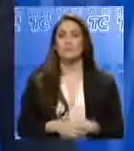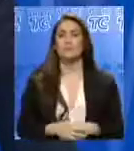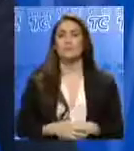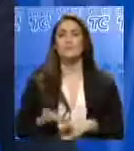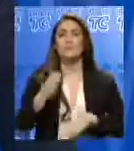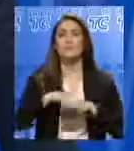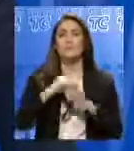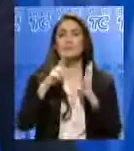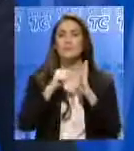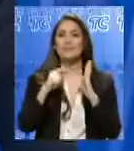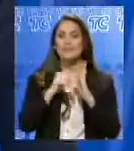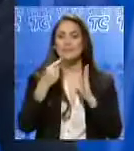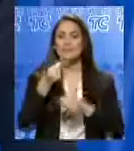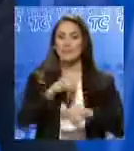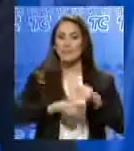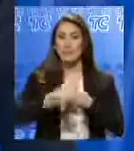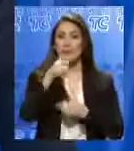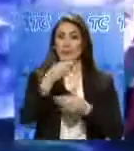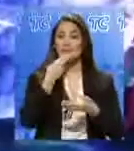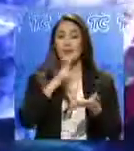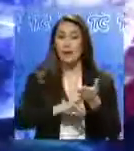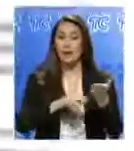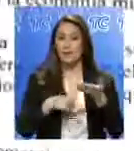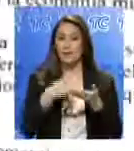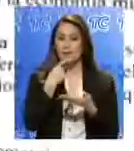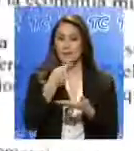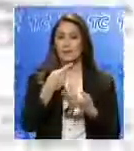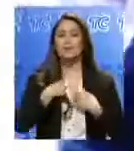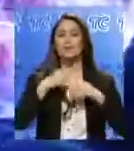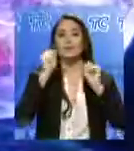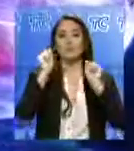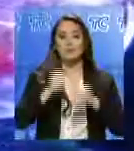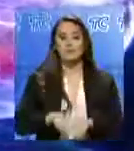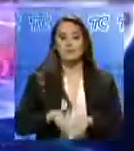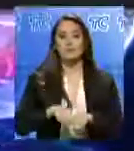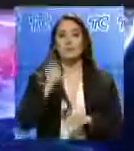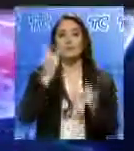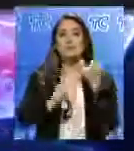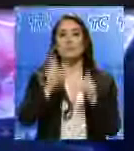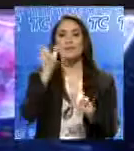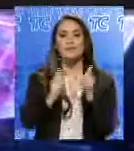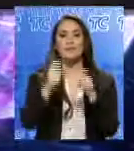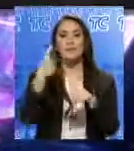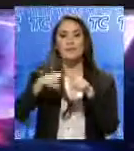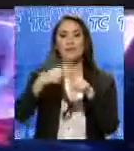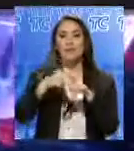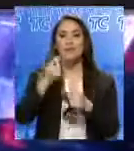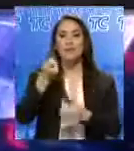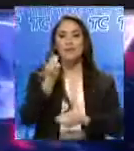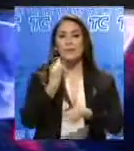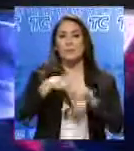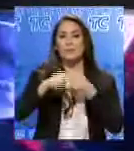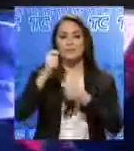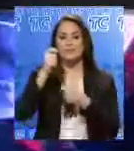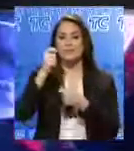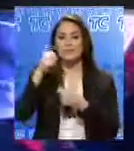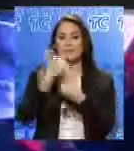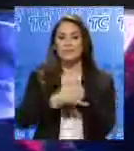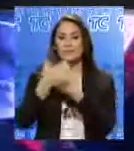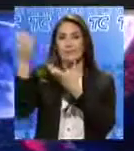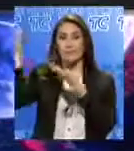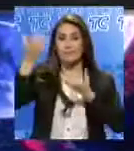tributos. Textualmente, el documento dice, permitir a los exportadores de ciertas mercancías optar por un